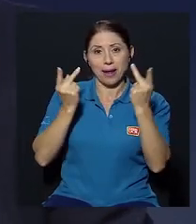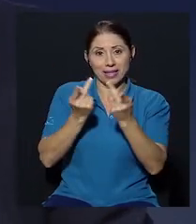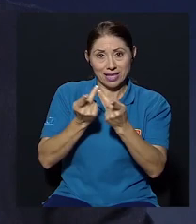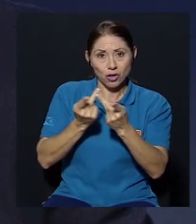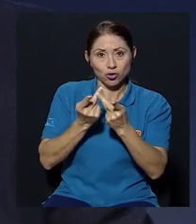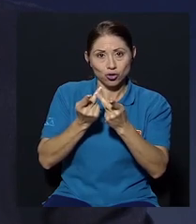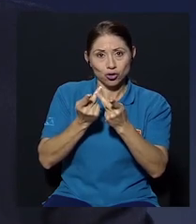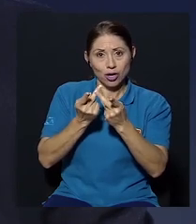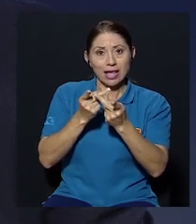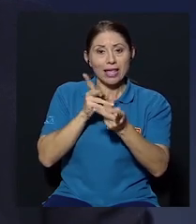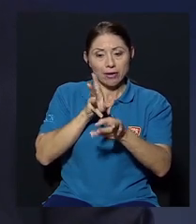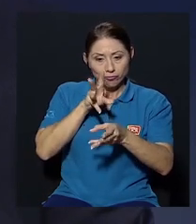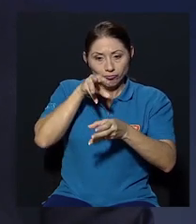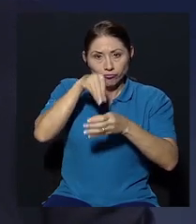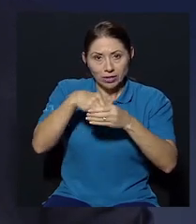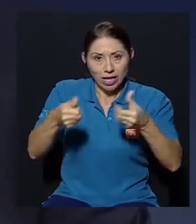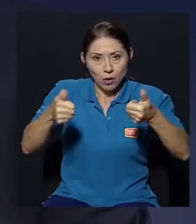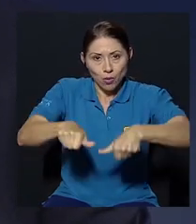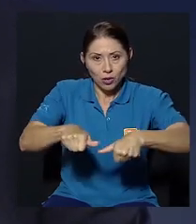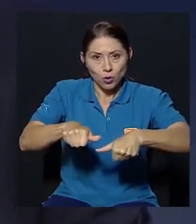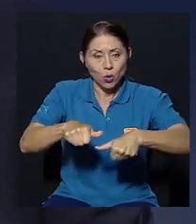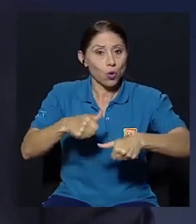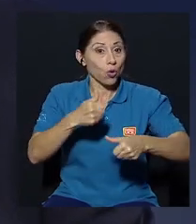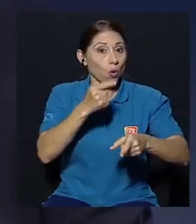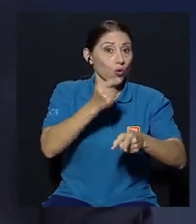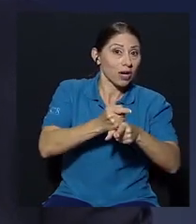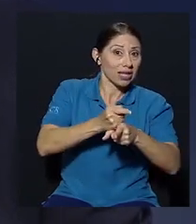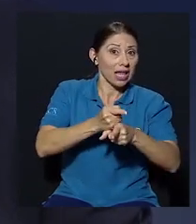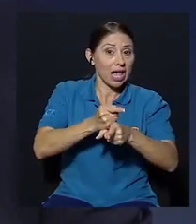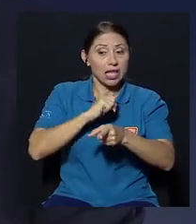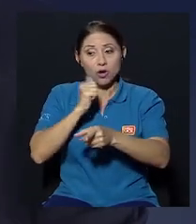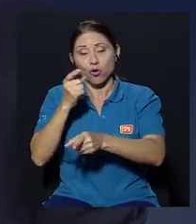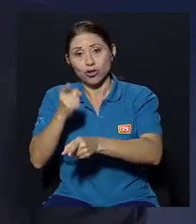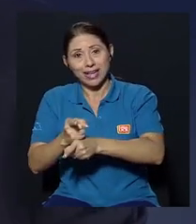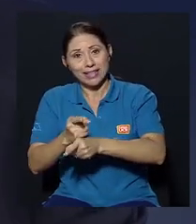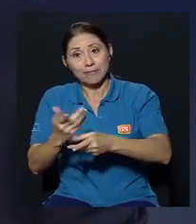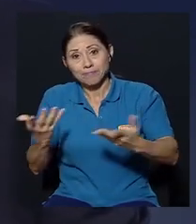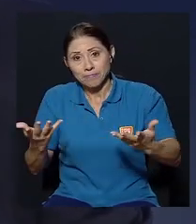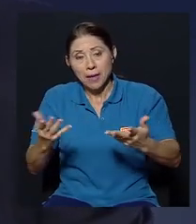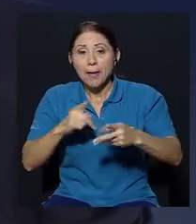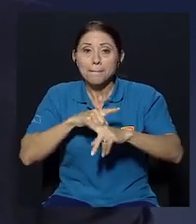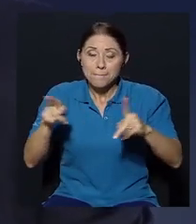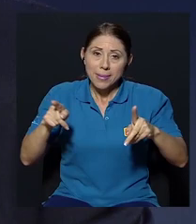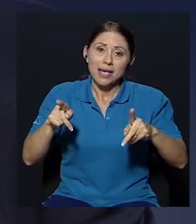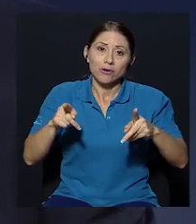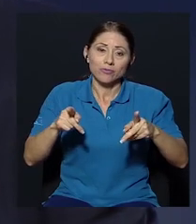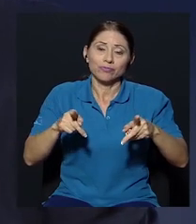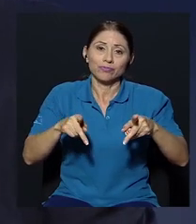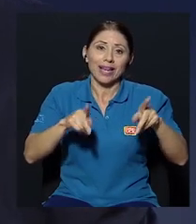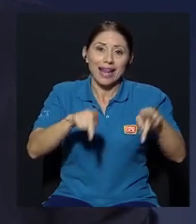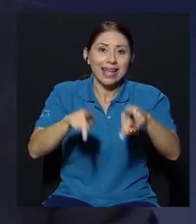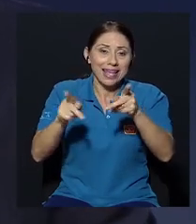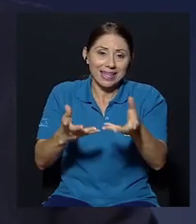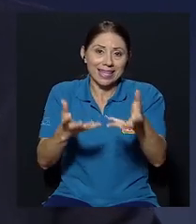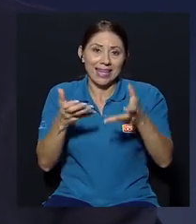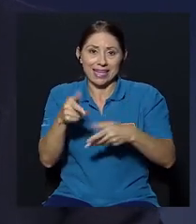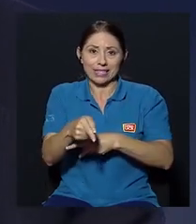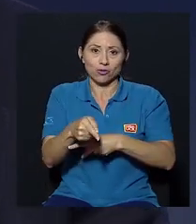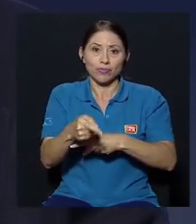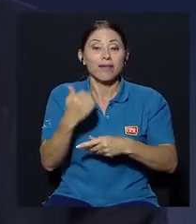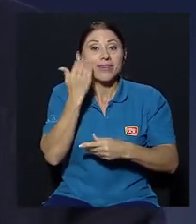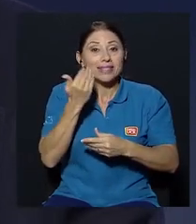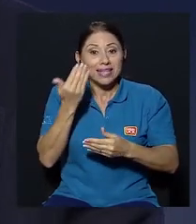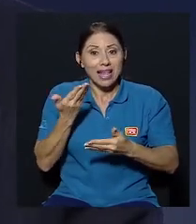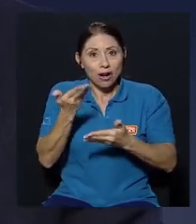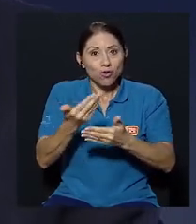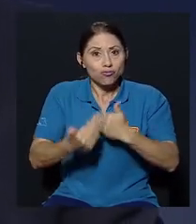será una razón incorrecta o correcta pero la gente quiere poder por eso están en la política y el ofrecerles el cargo